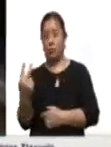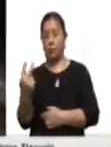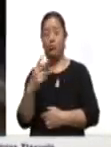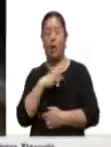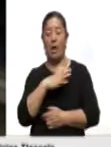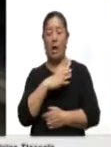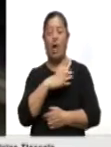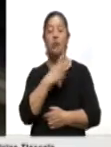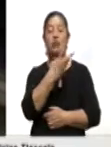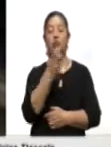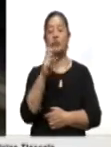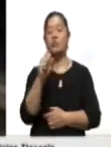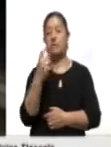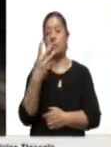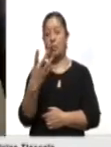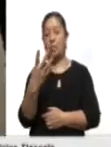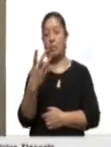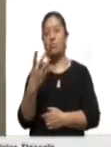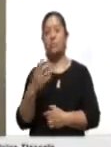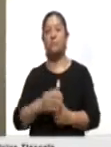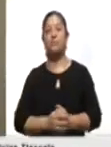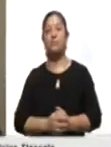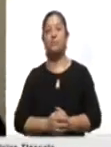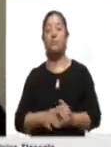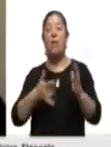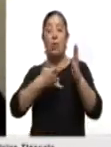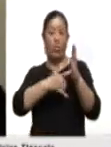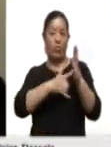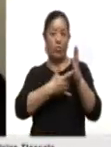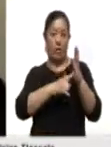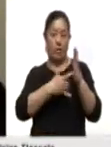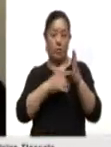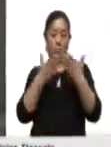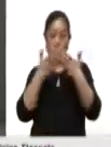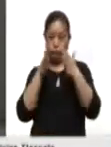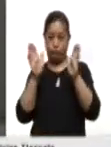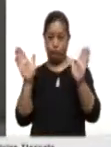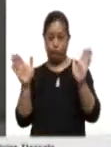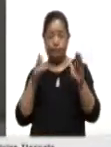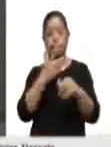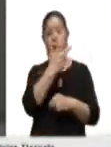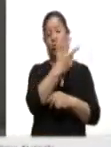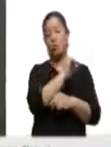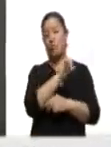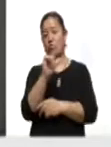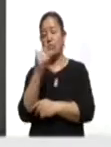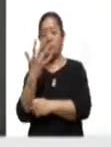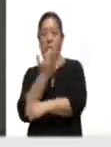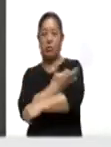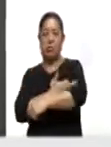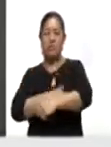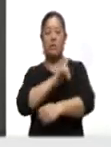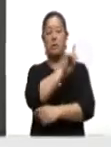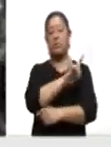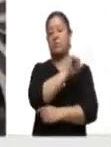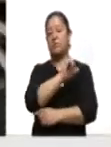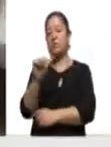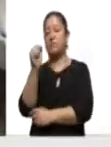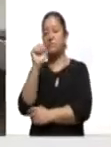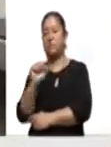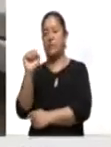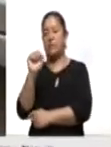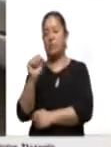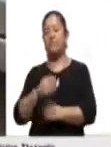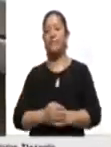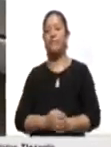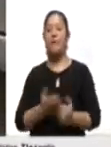precio de 224 pesos. Los horarios de verificación están abiertos en un horario de 8 a 17 horas de lunes a sábado. Con